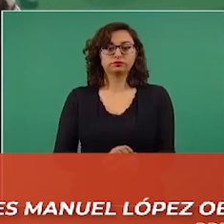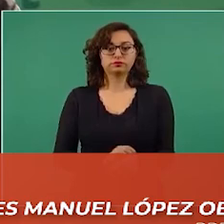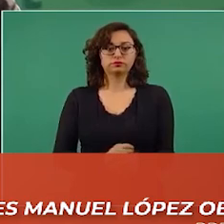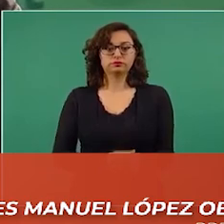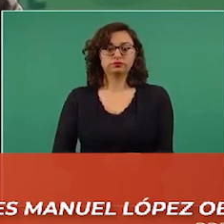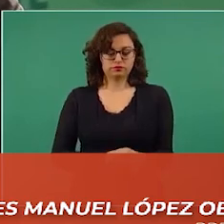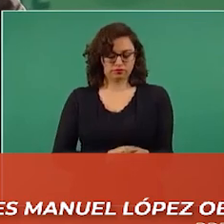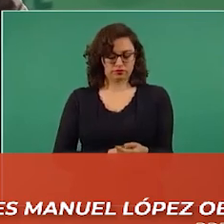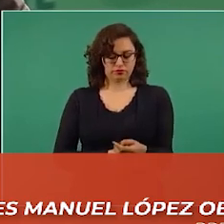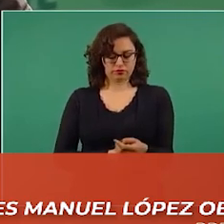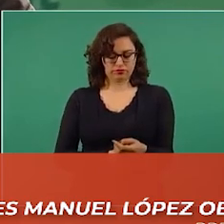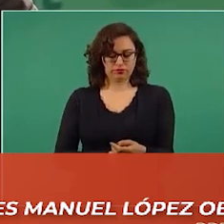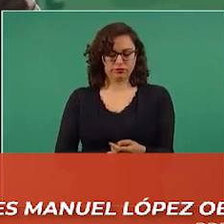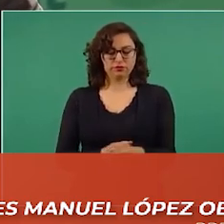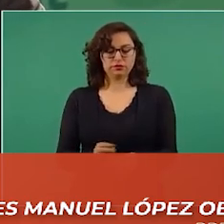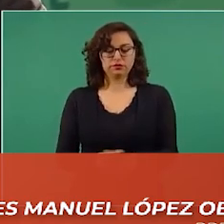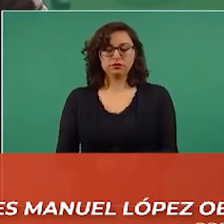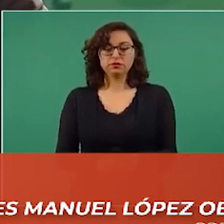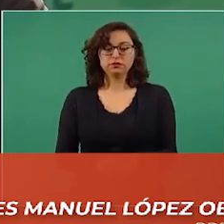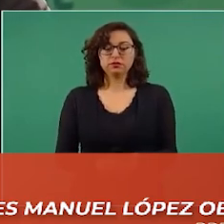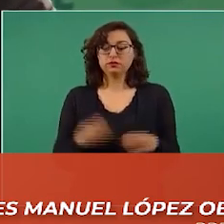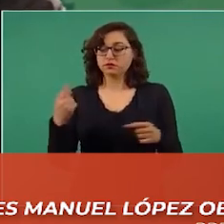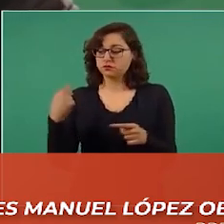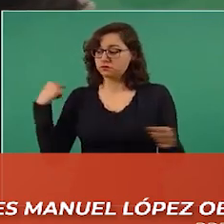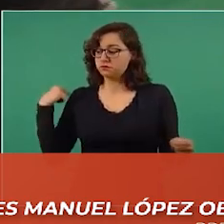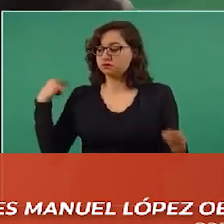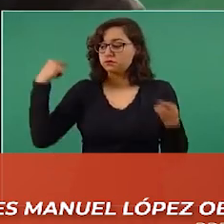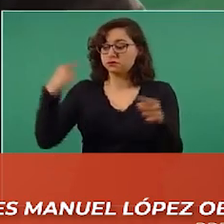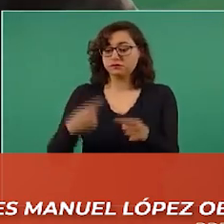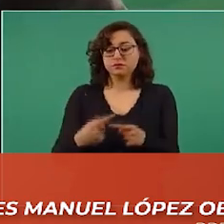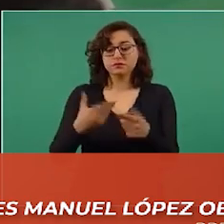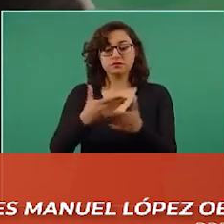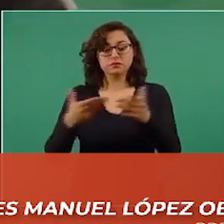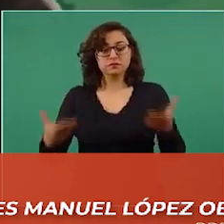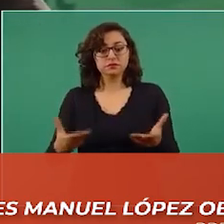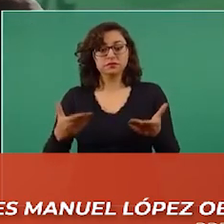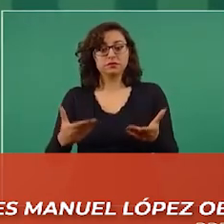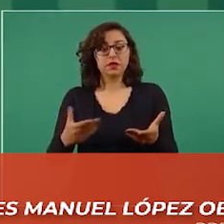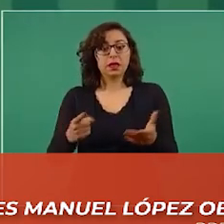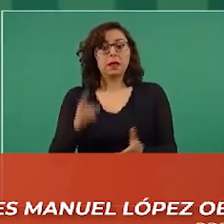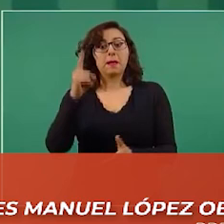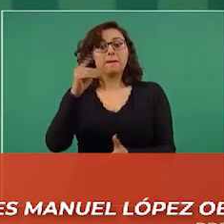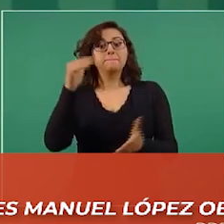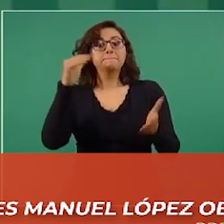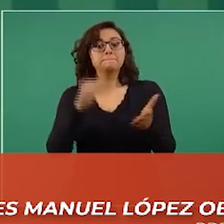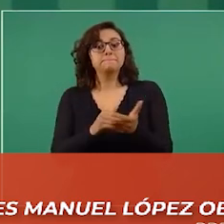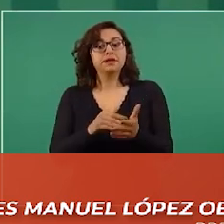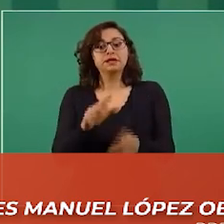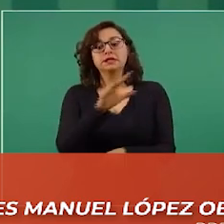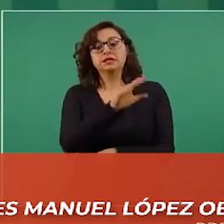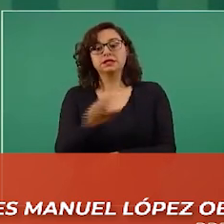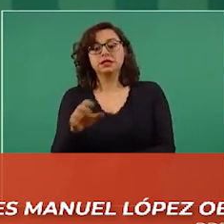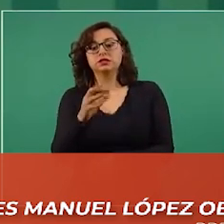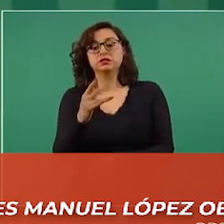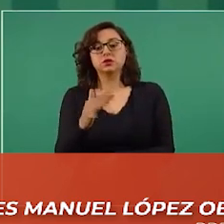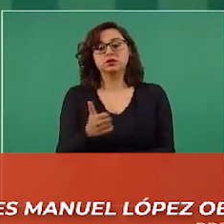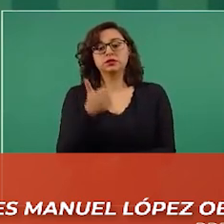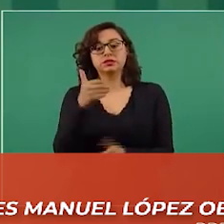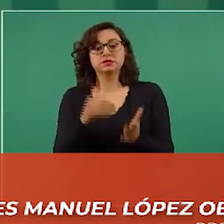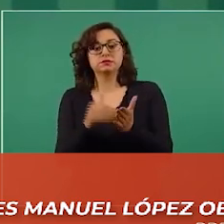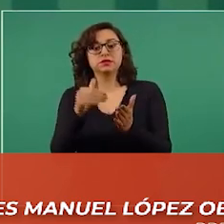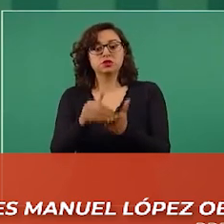cifras oficiales se han aplicado mil quinientas cincuenta y seis millones de